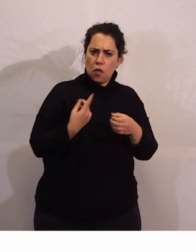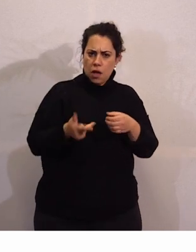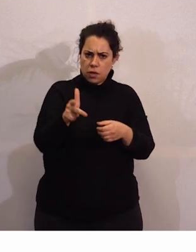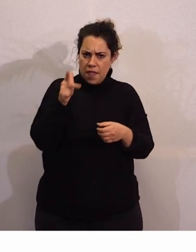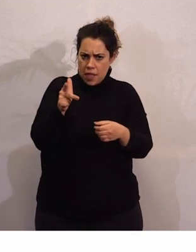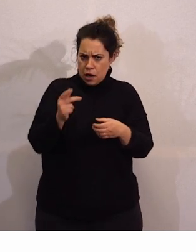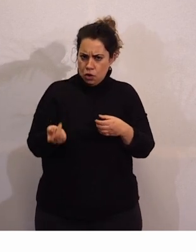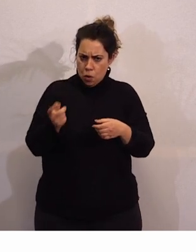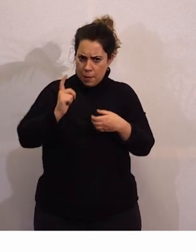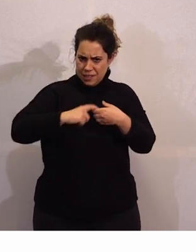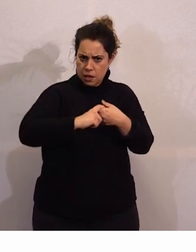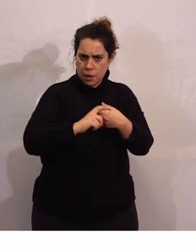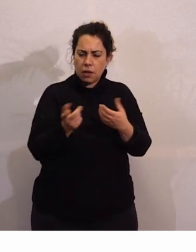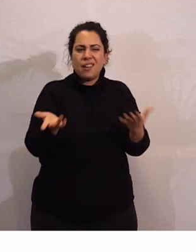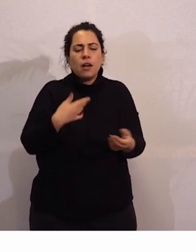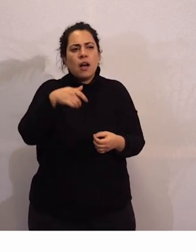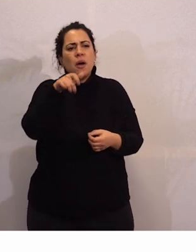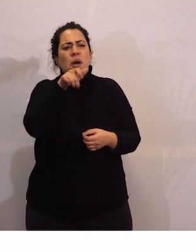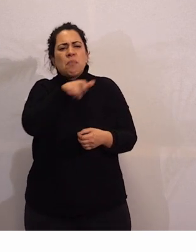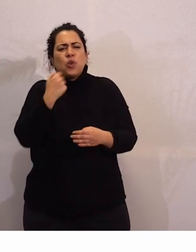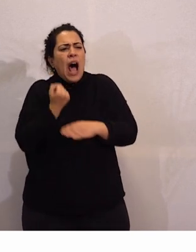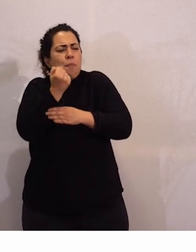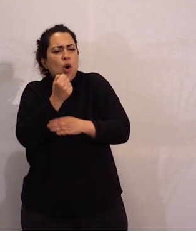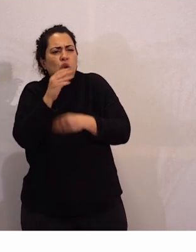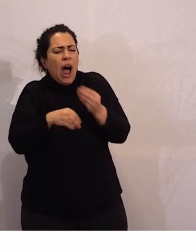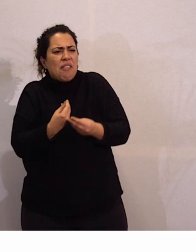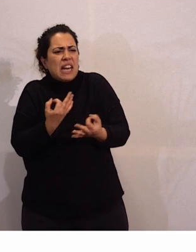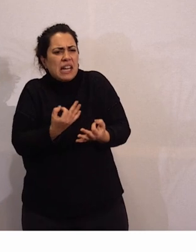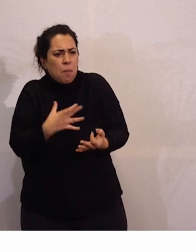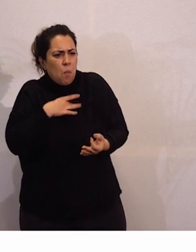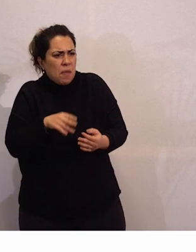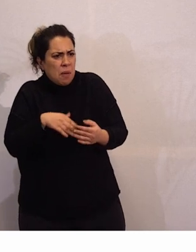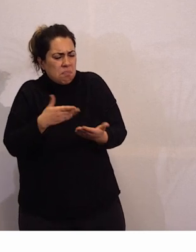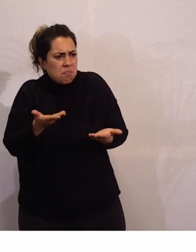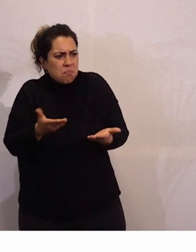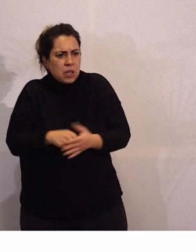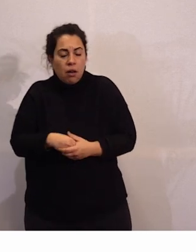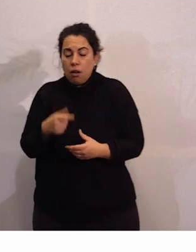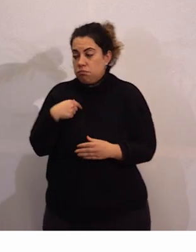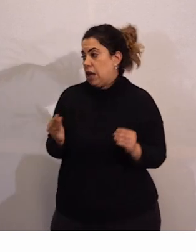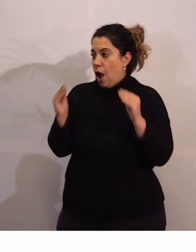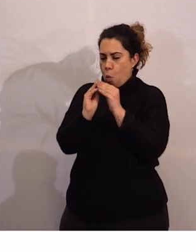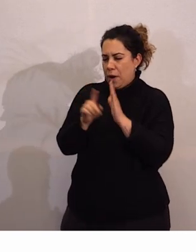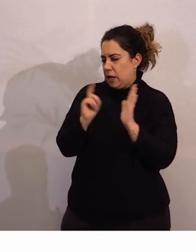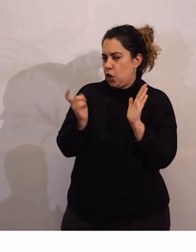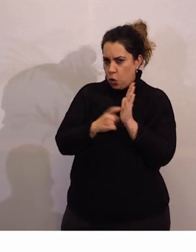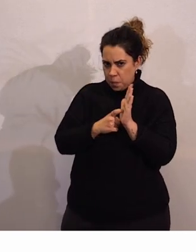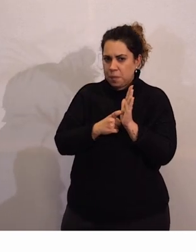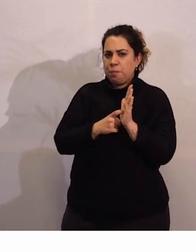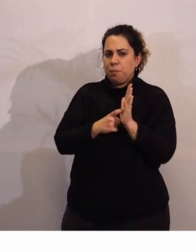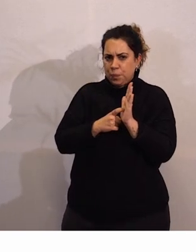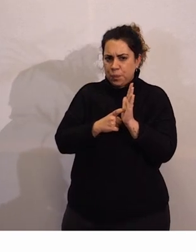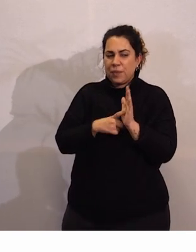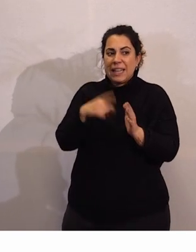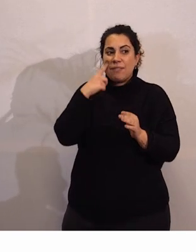¿Qué pueden hacer las personas de apoyo? Totalmente de acuerdo contigo, Victoria. Bueno, pues,